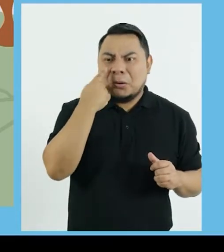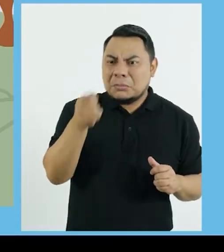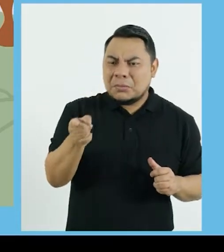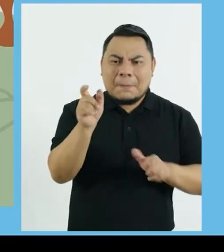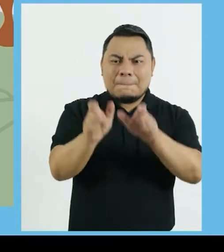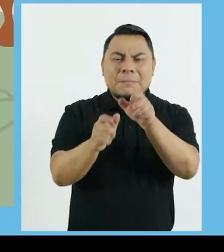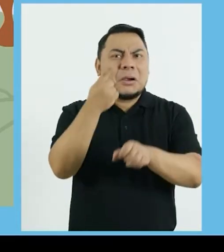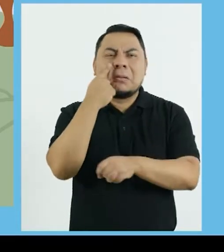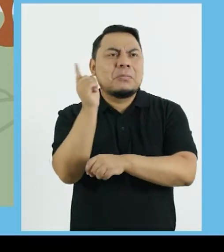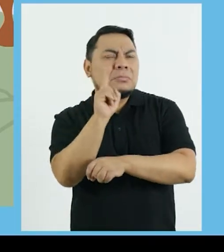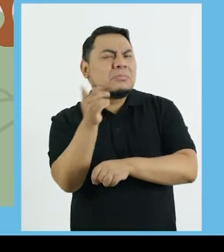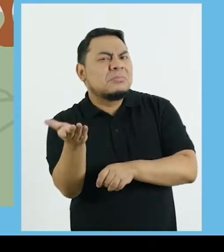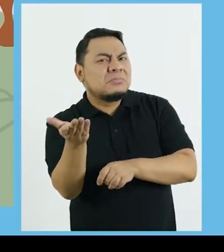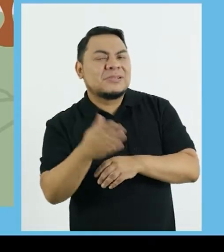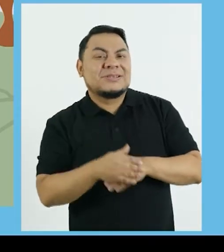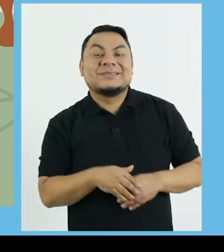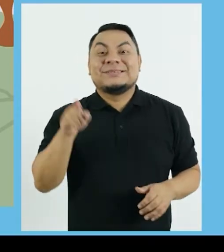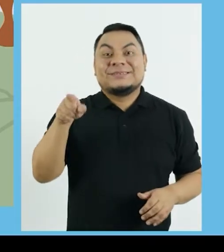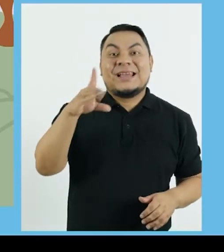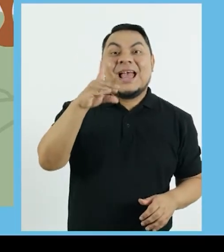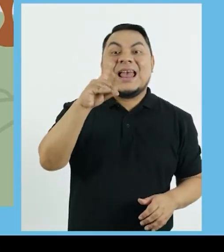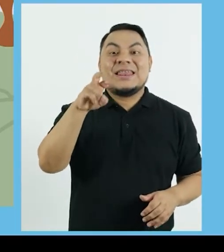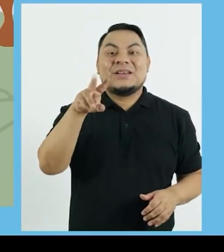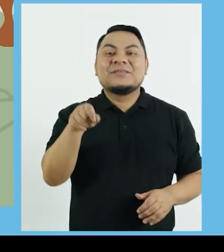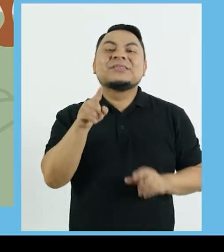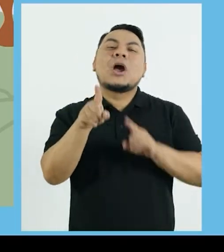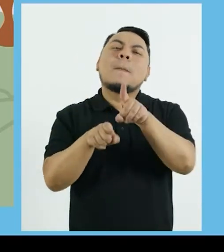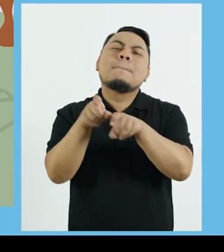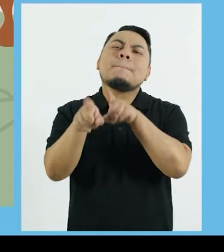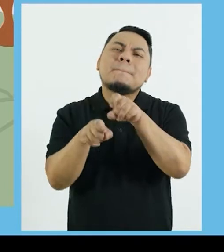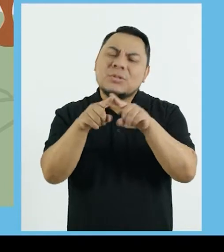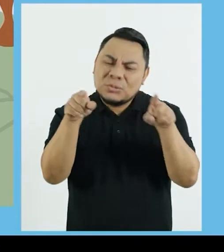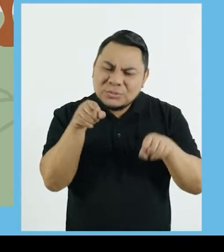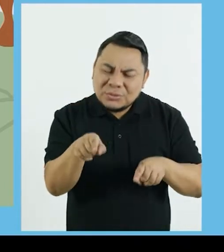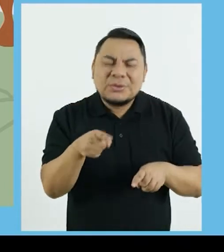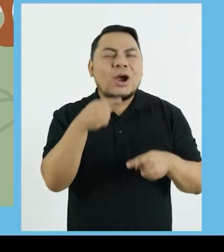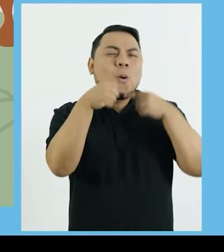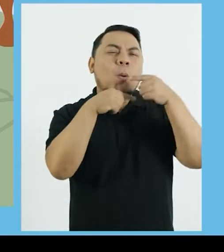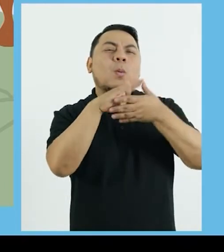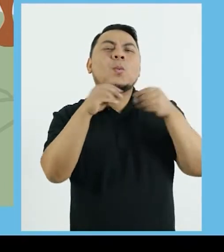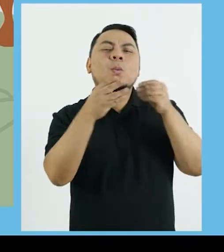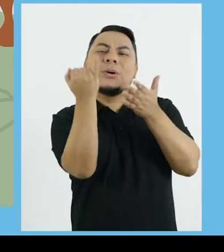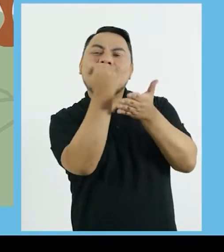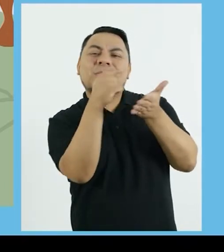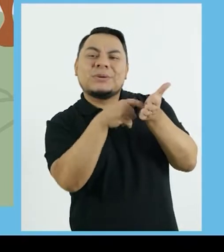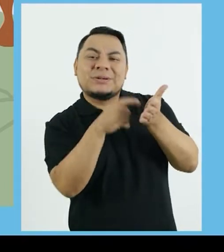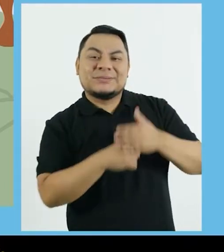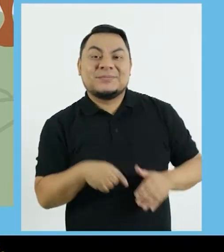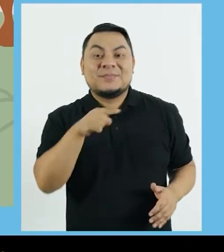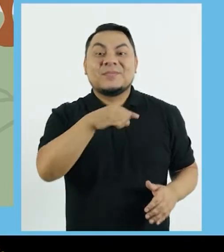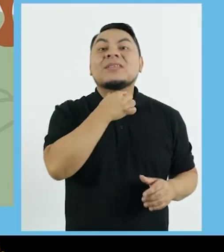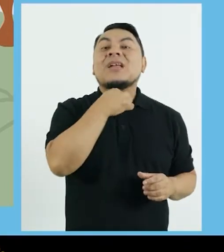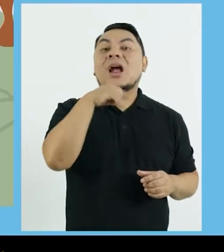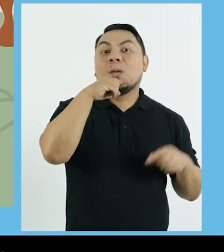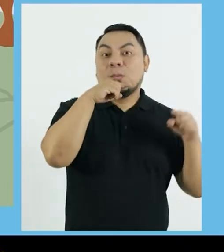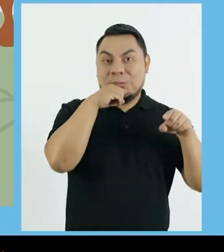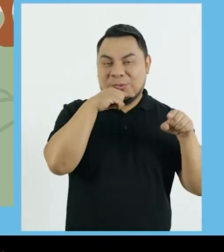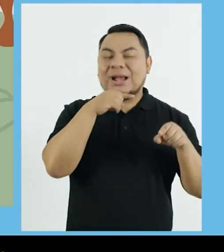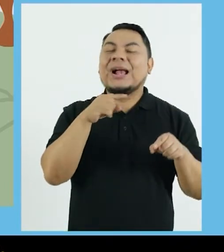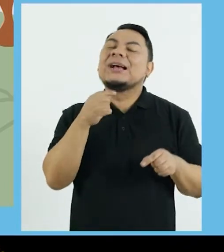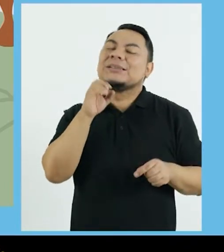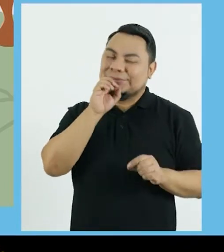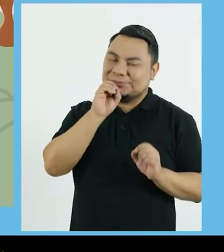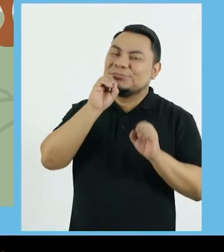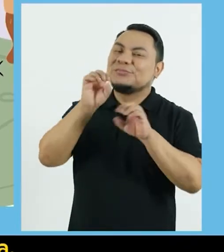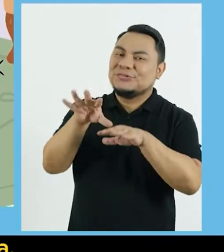¿tú estás allí en esa foto? Yo no conozco a esas personas David siguió preguntando Para tener más